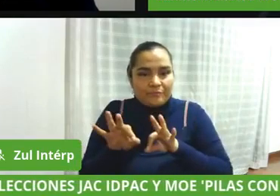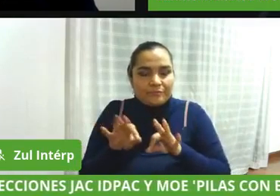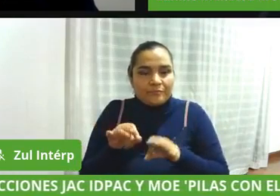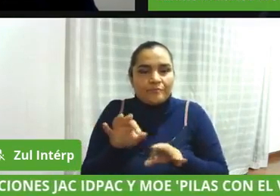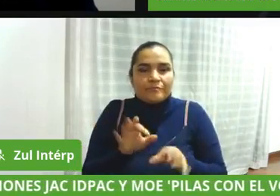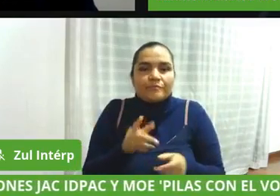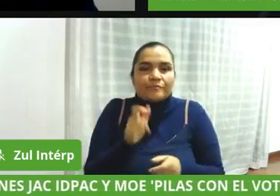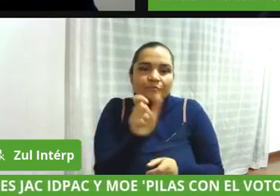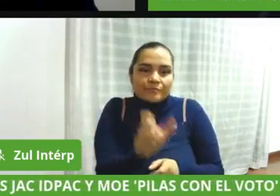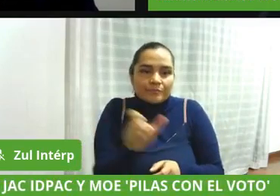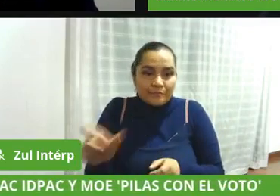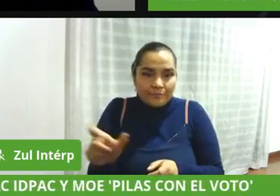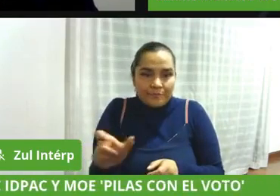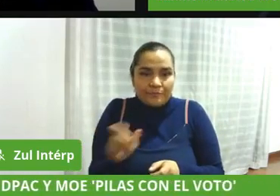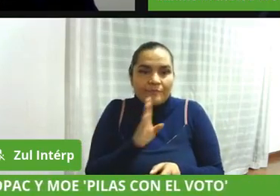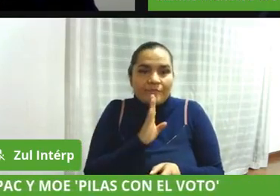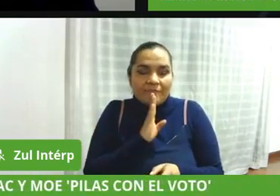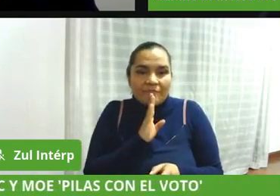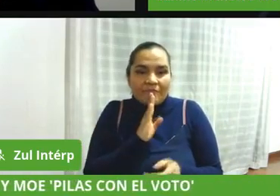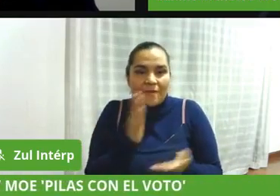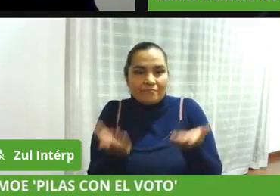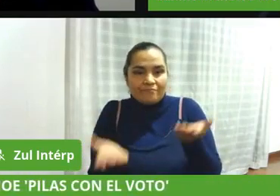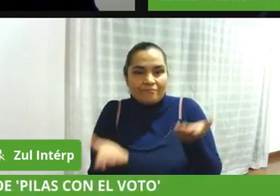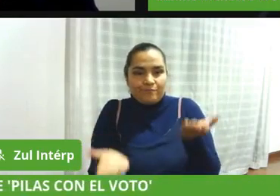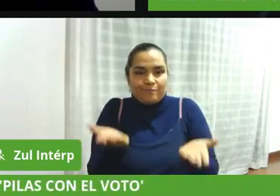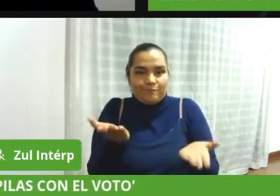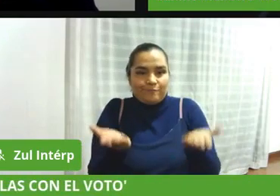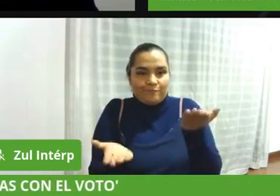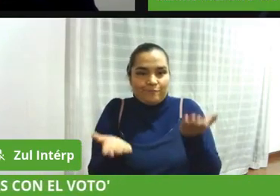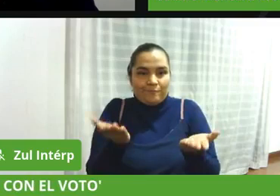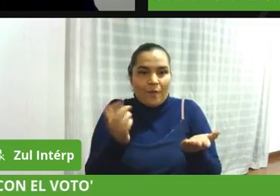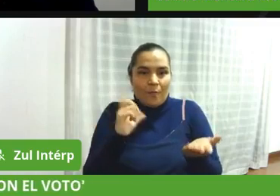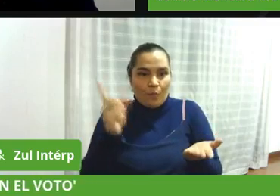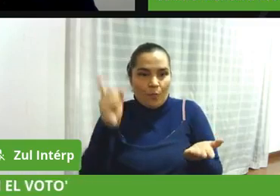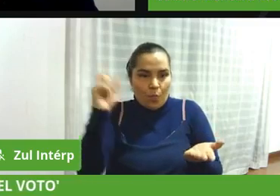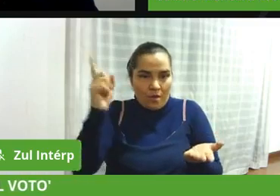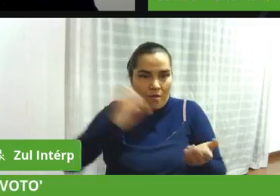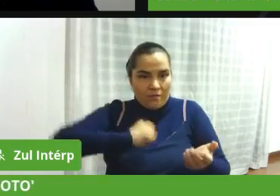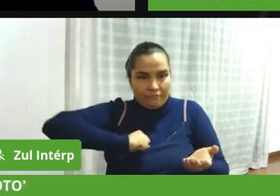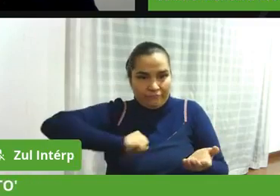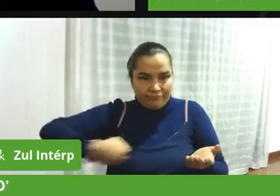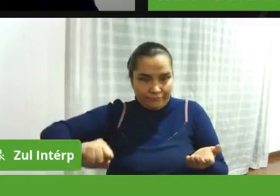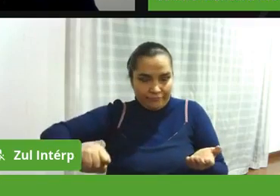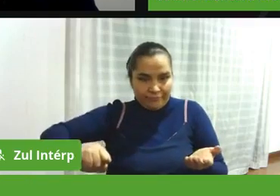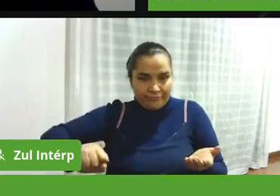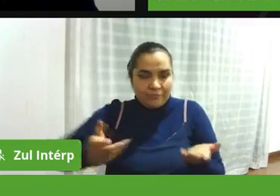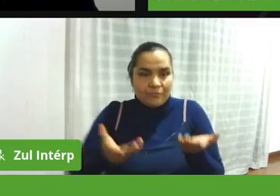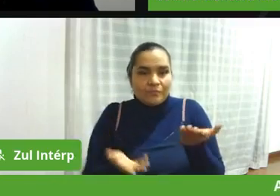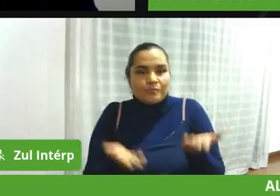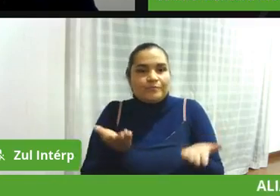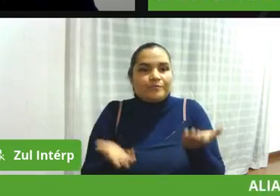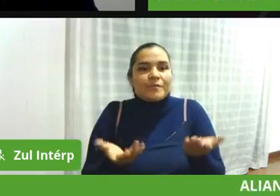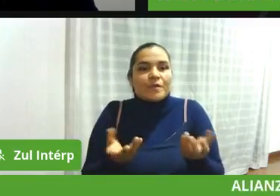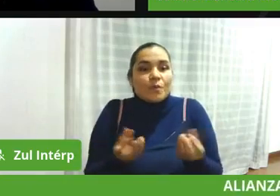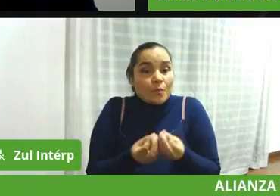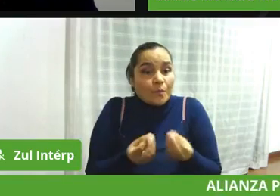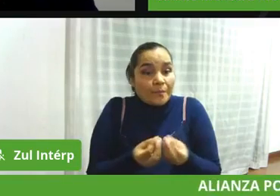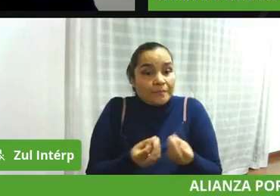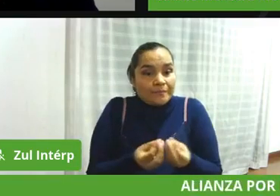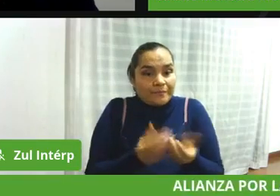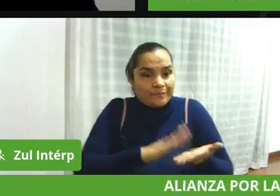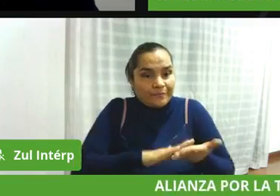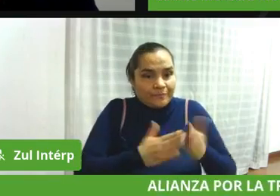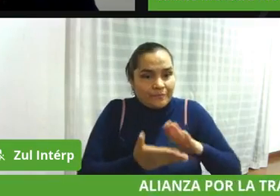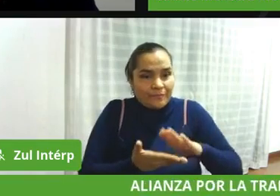afectando ese equilibrio de poderes en un estado social de derecho las organizaciones comunales tienen una lógica